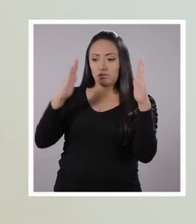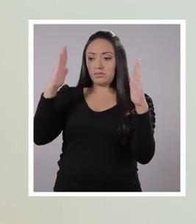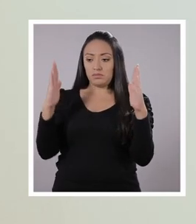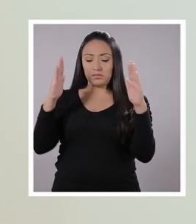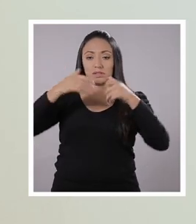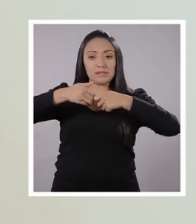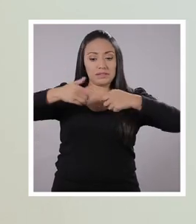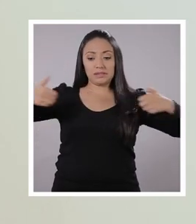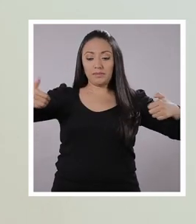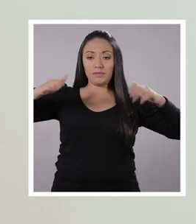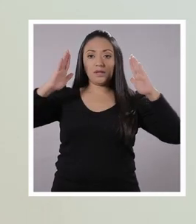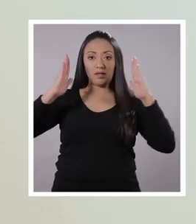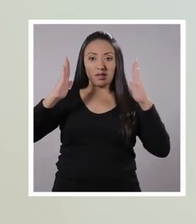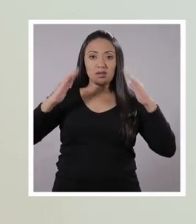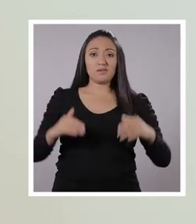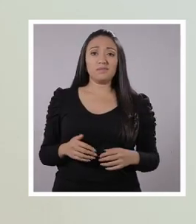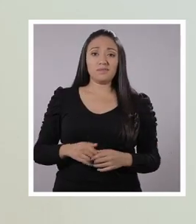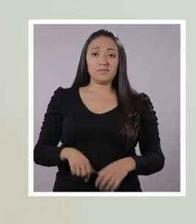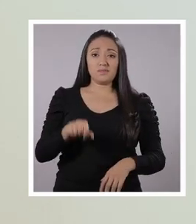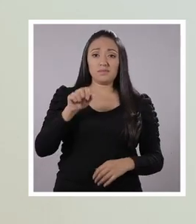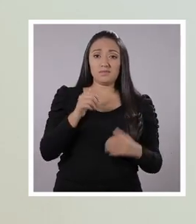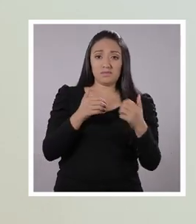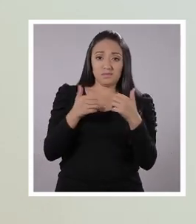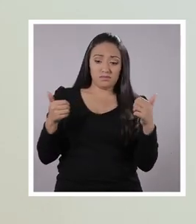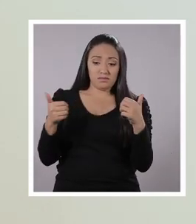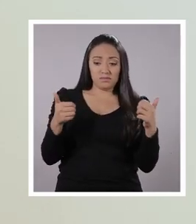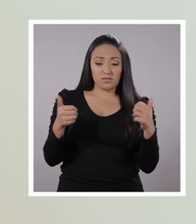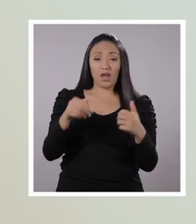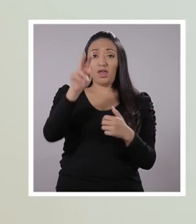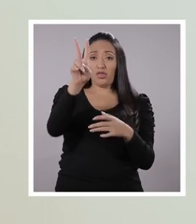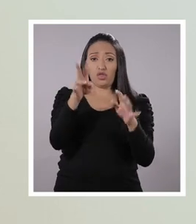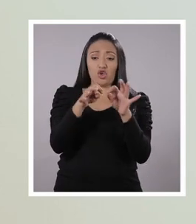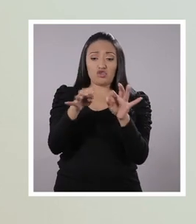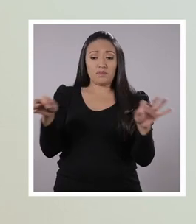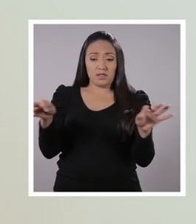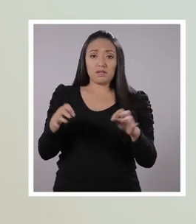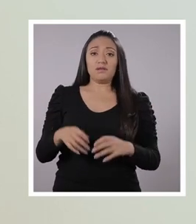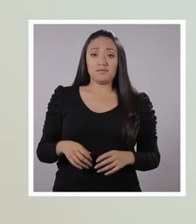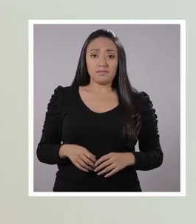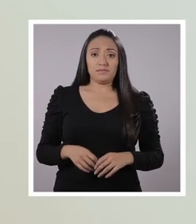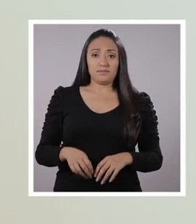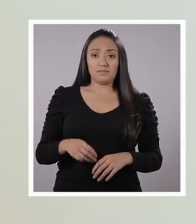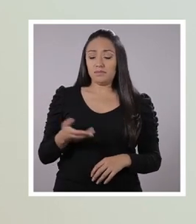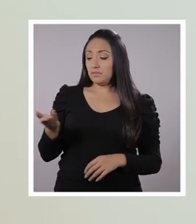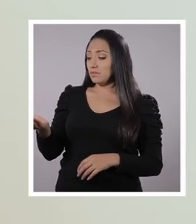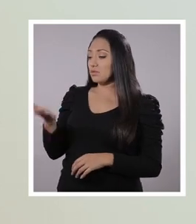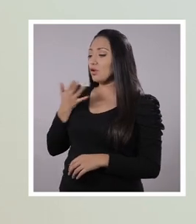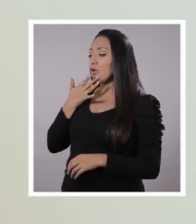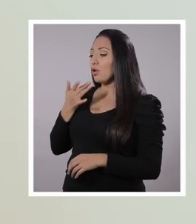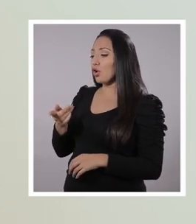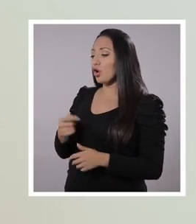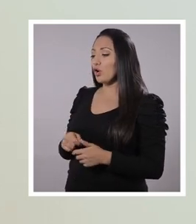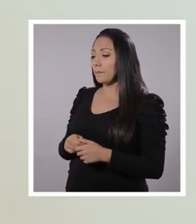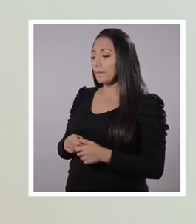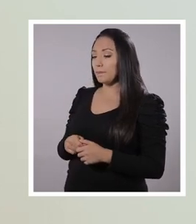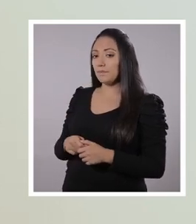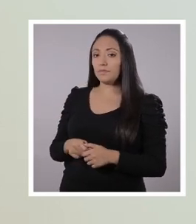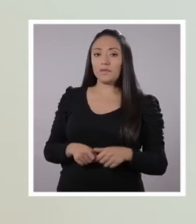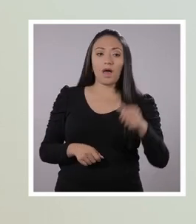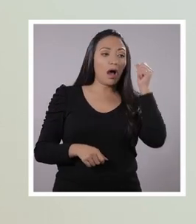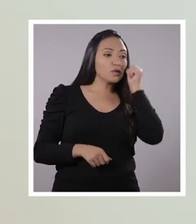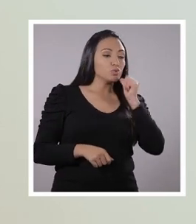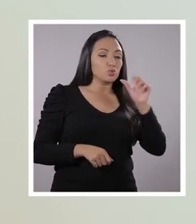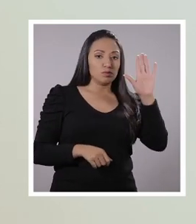a cada lado, manteniendo la distancia. ¿Lo recomendable es...? Dos metros. Dos metros, exacto. Profe, escoja su marcador.